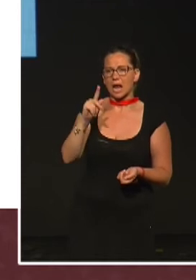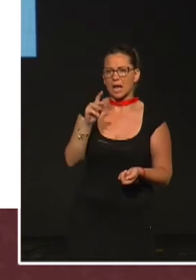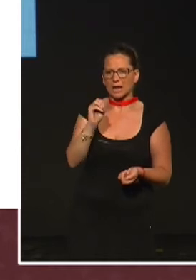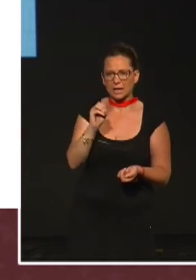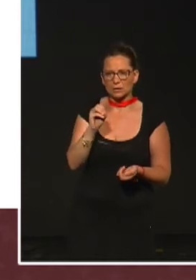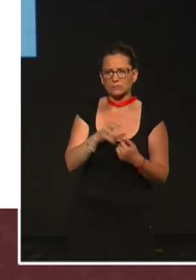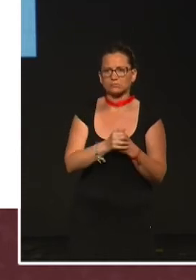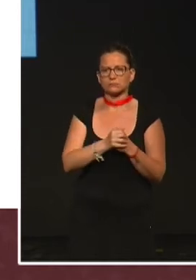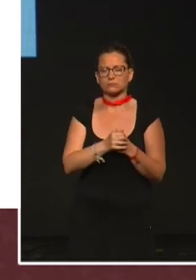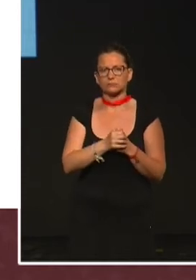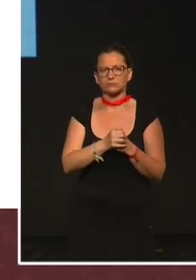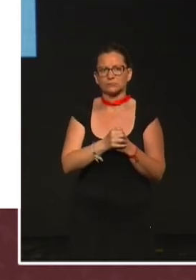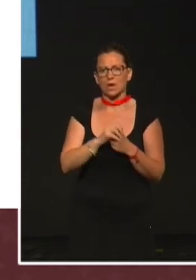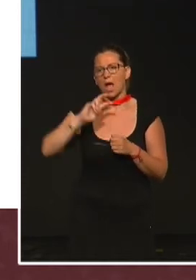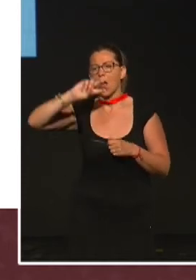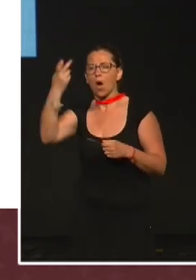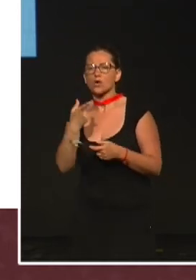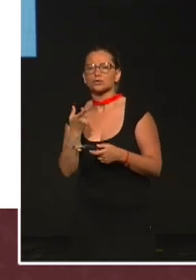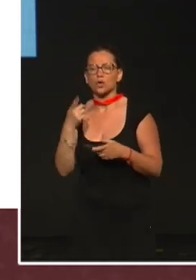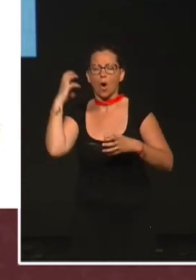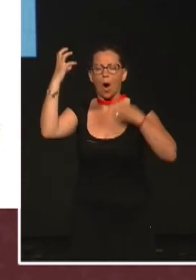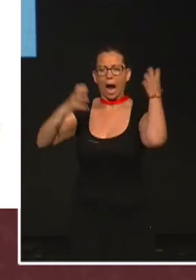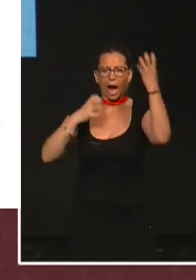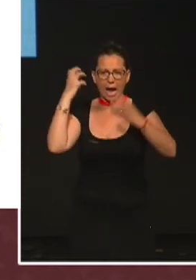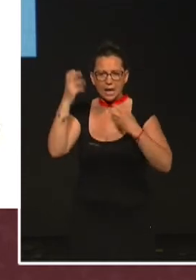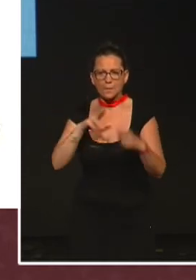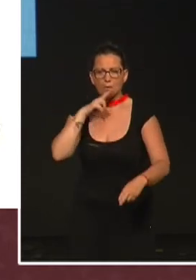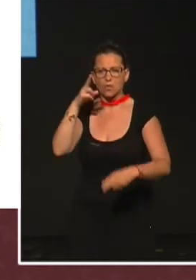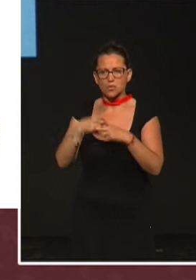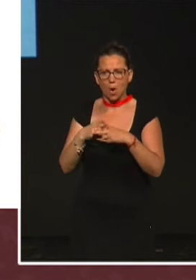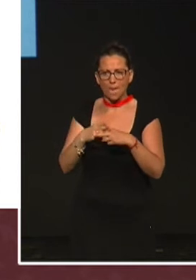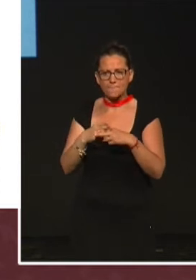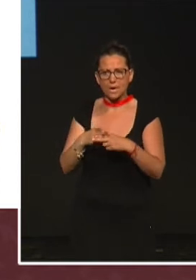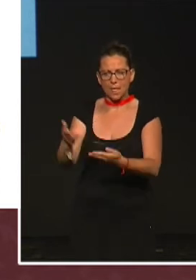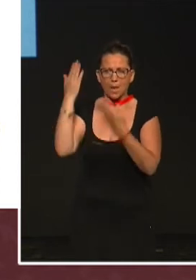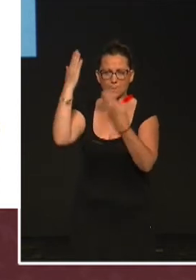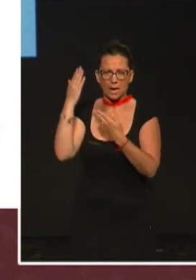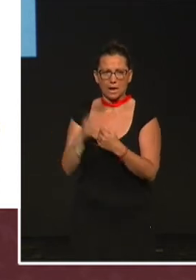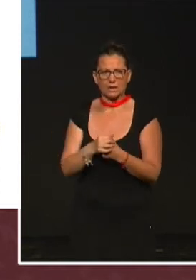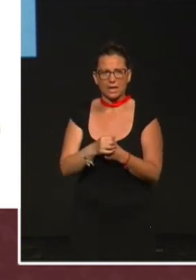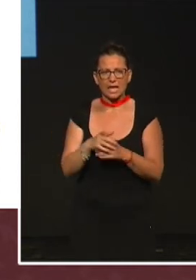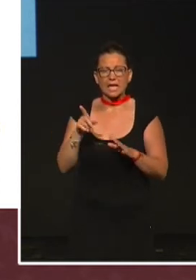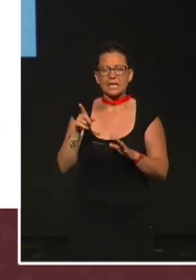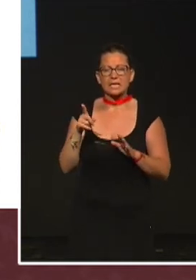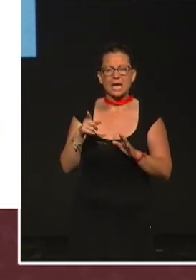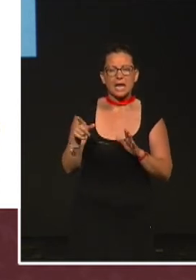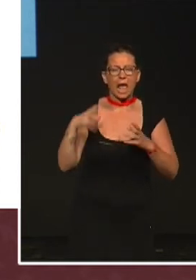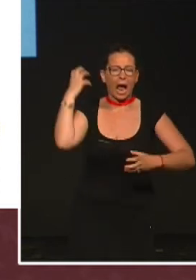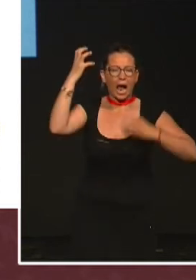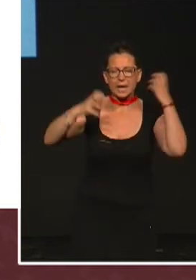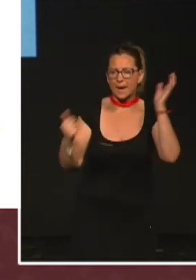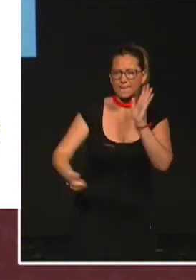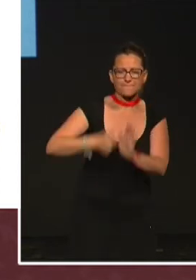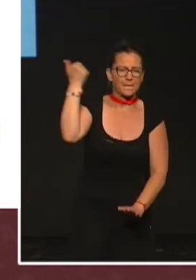philodactylus darwini, otro animal nombrado en homenaje a este gran hombre y quizás uno de los animales más raros que vamos a ver en la charla de hoy.